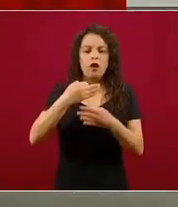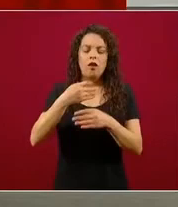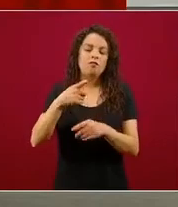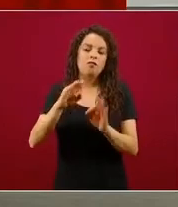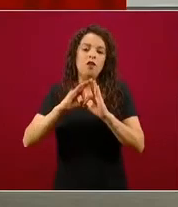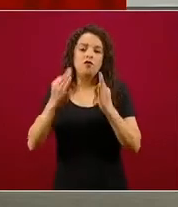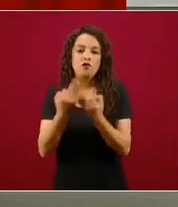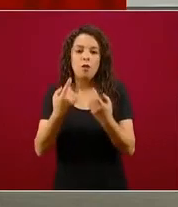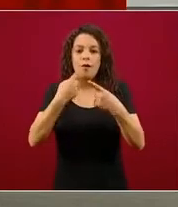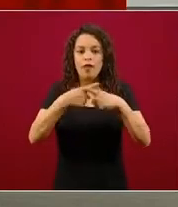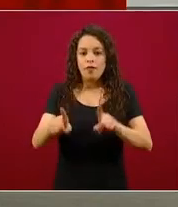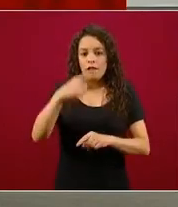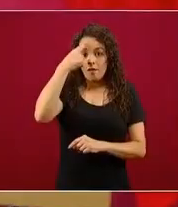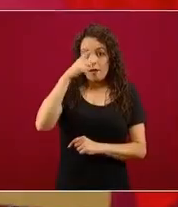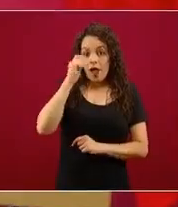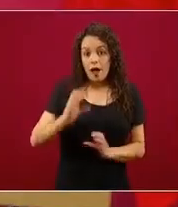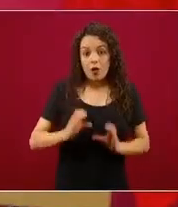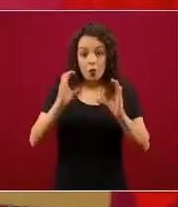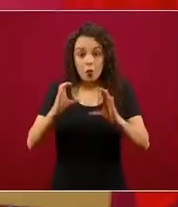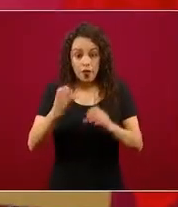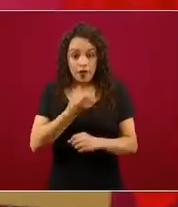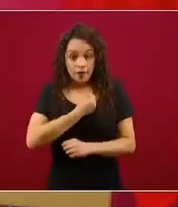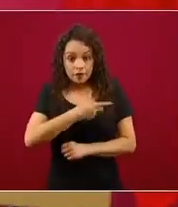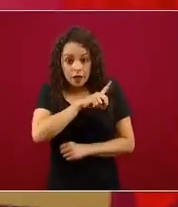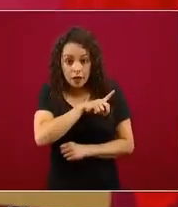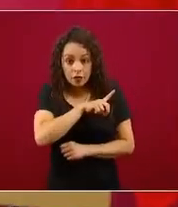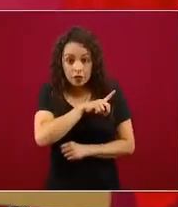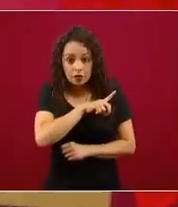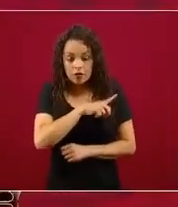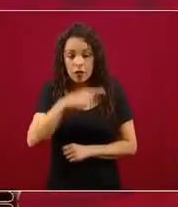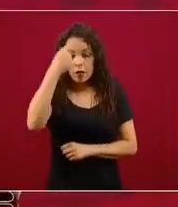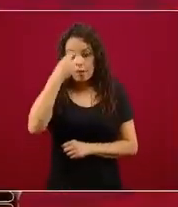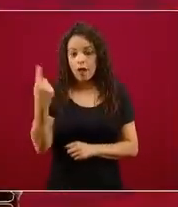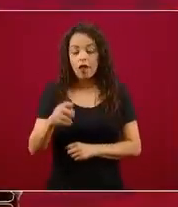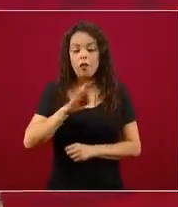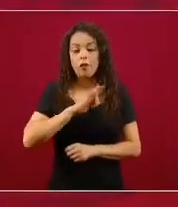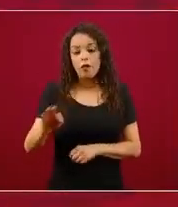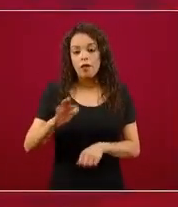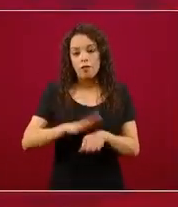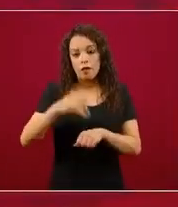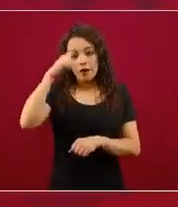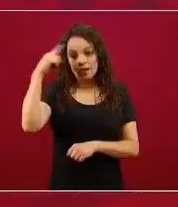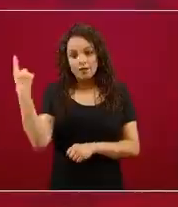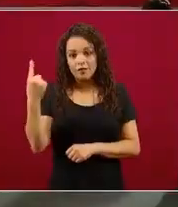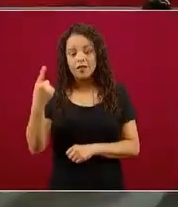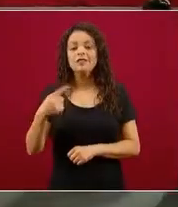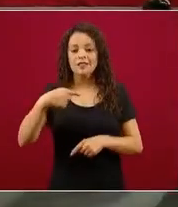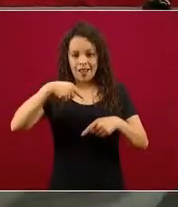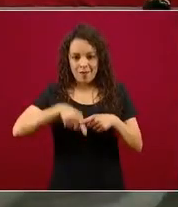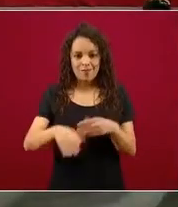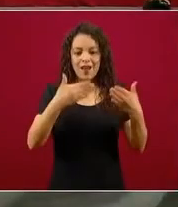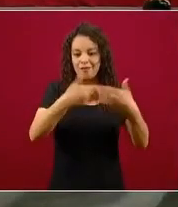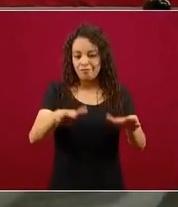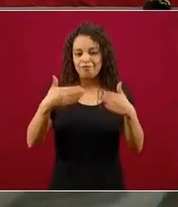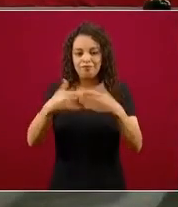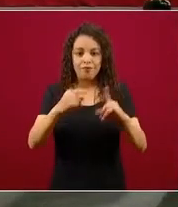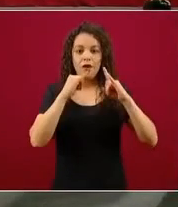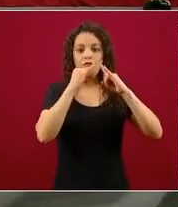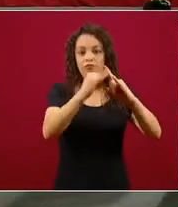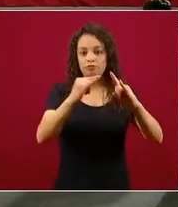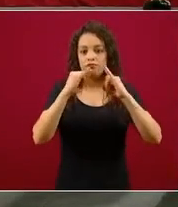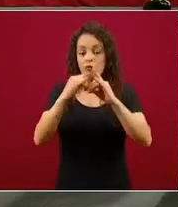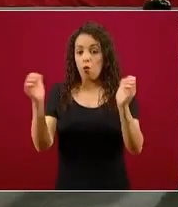para cuidar la salud que faciliten que los tianguis puedan operar en las condiciones que ustedes